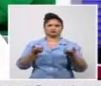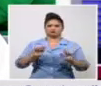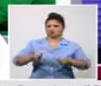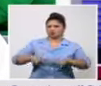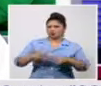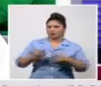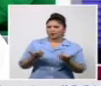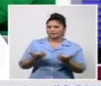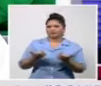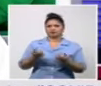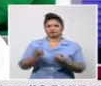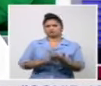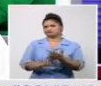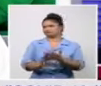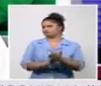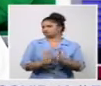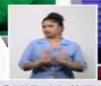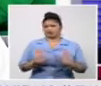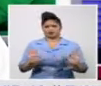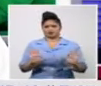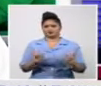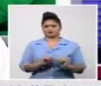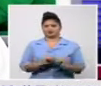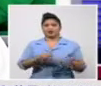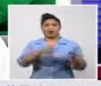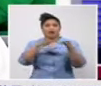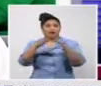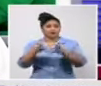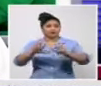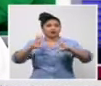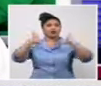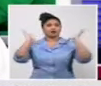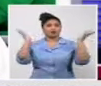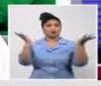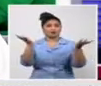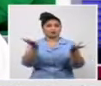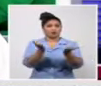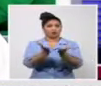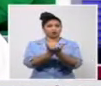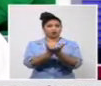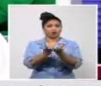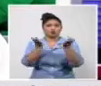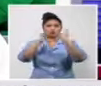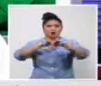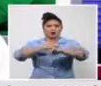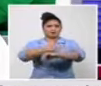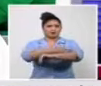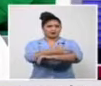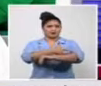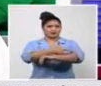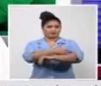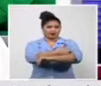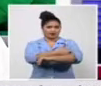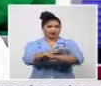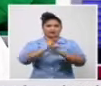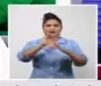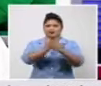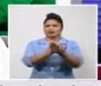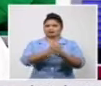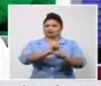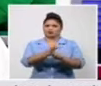tratamiento en el mundo que sea totalmente eficaz al no tener todavía una